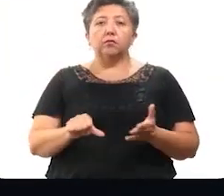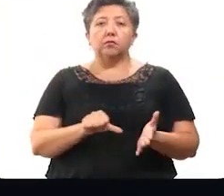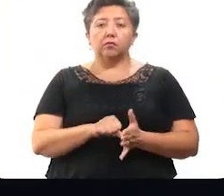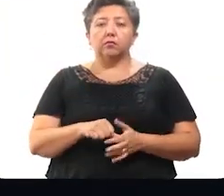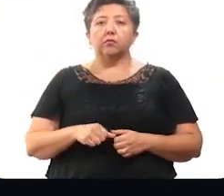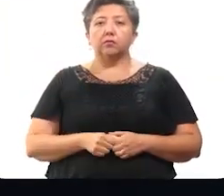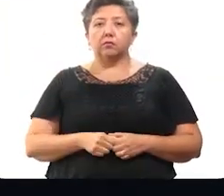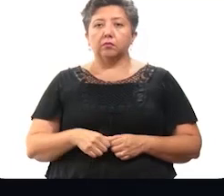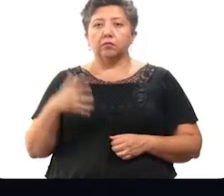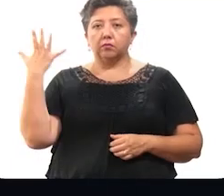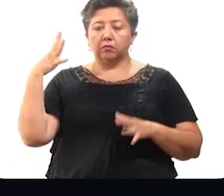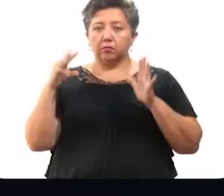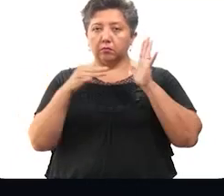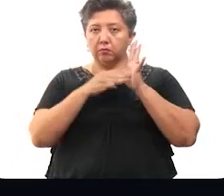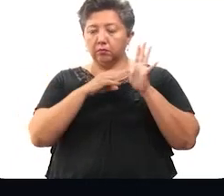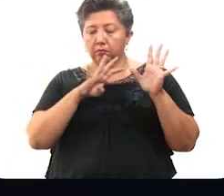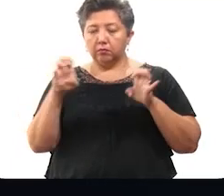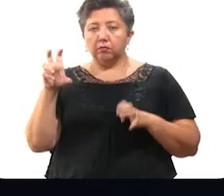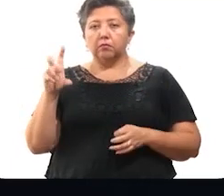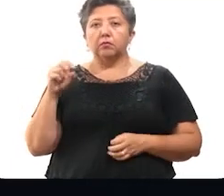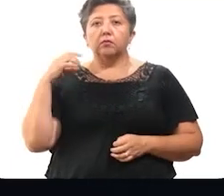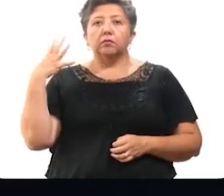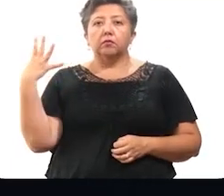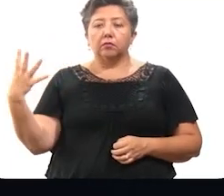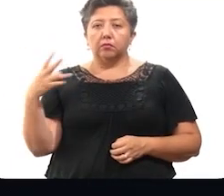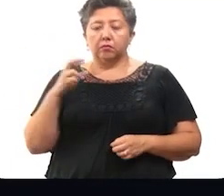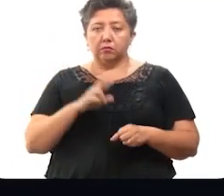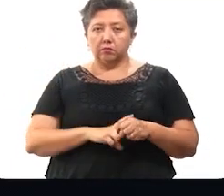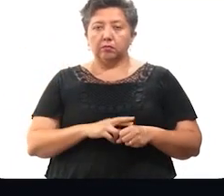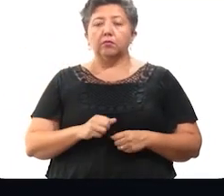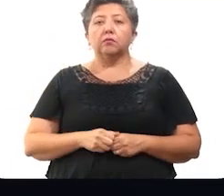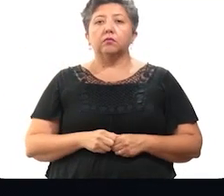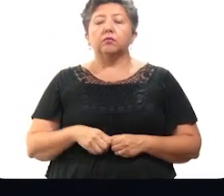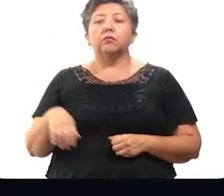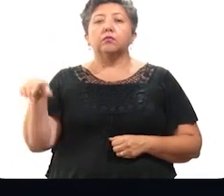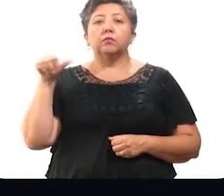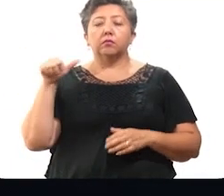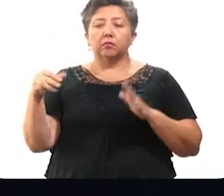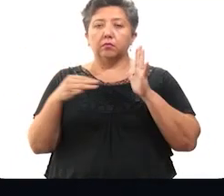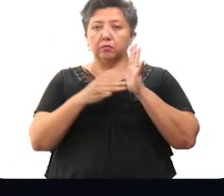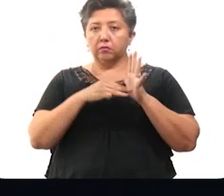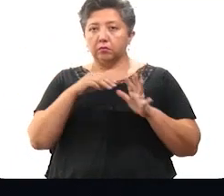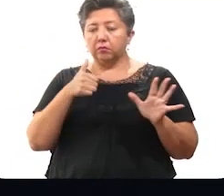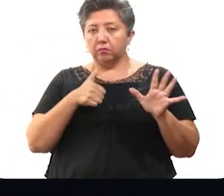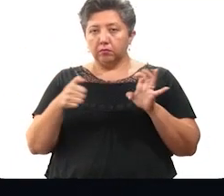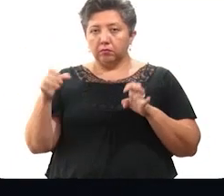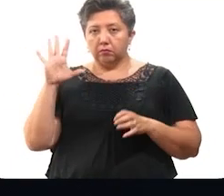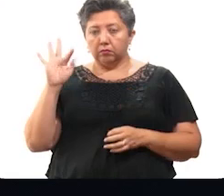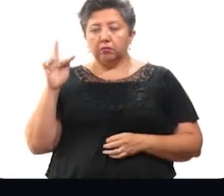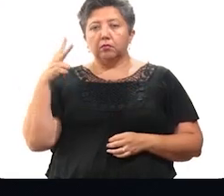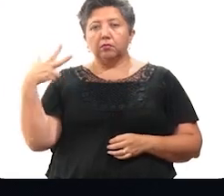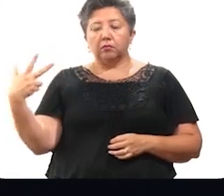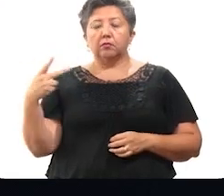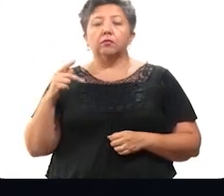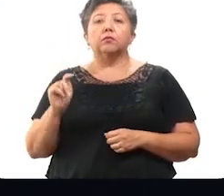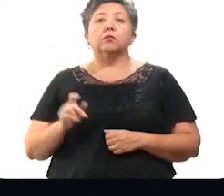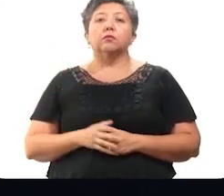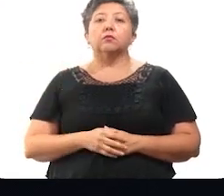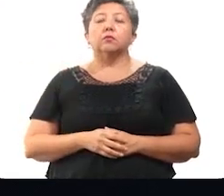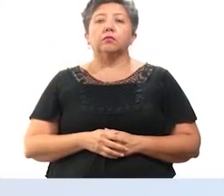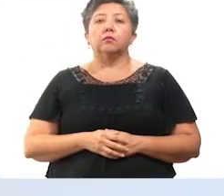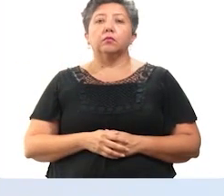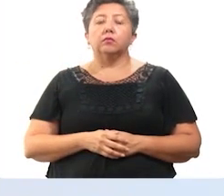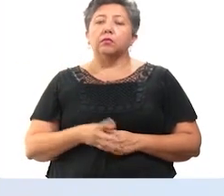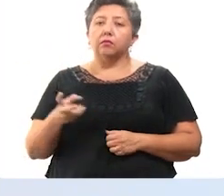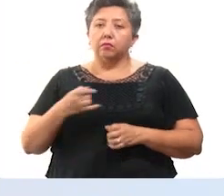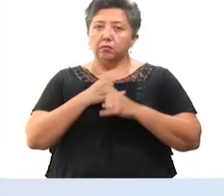centro, 10,934 en la zona sur, 16,748 en la zona poniente.